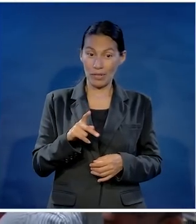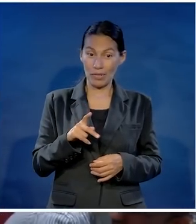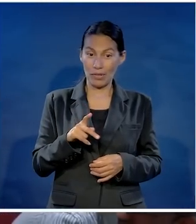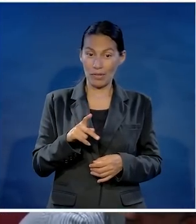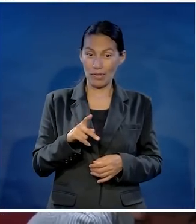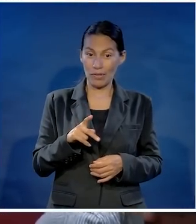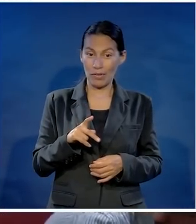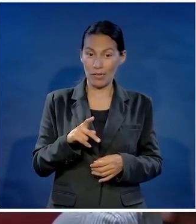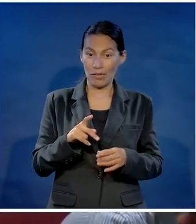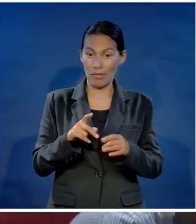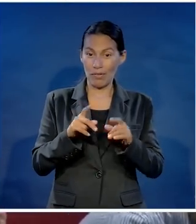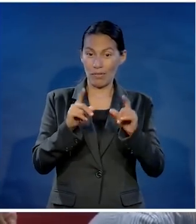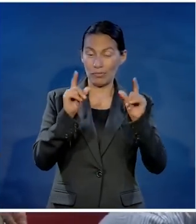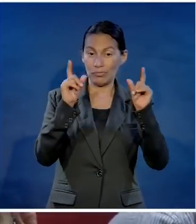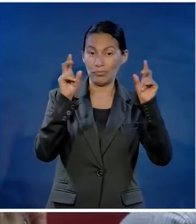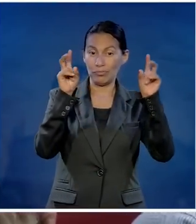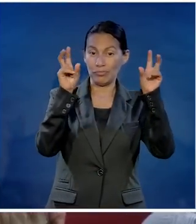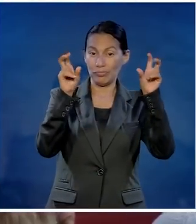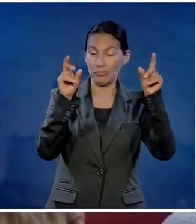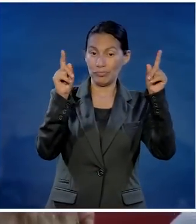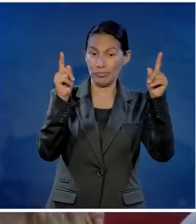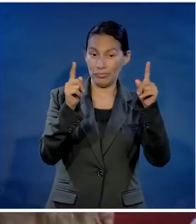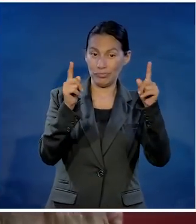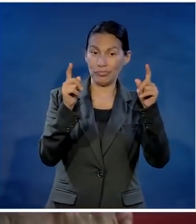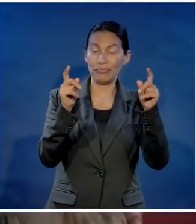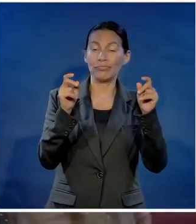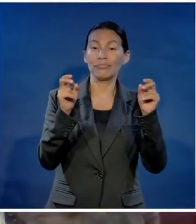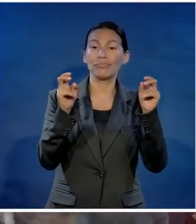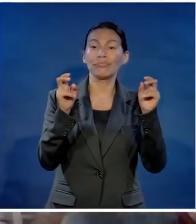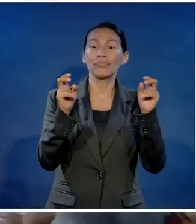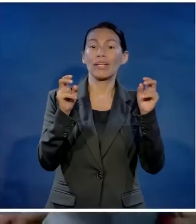Pero ya lo dice el viejo y conocido refrán. Caras vemos.